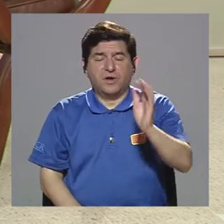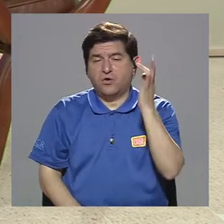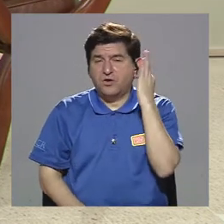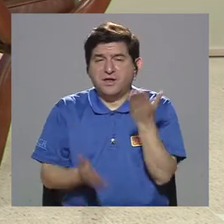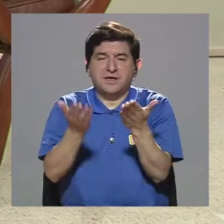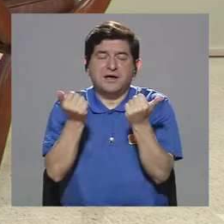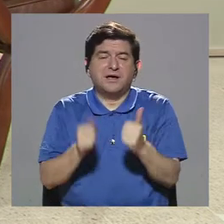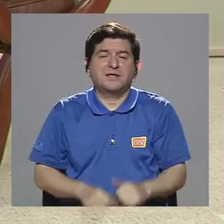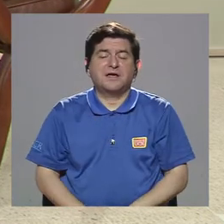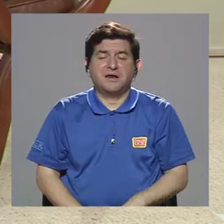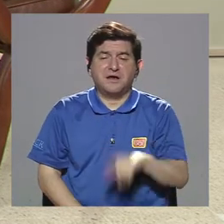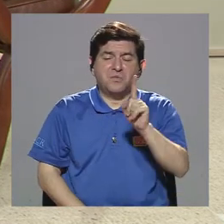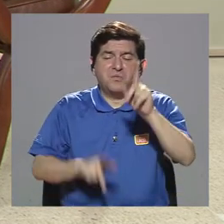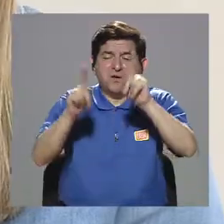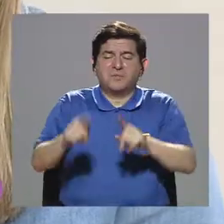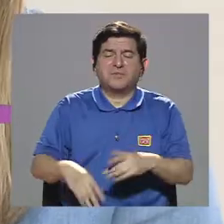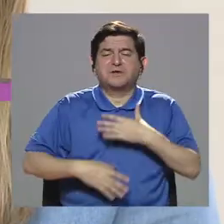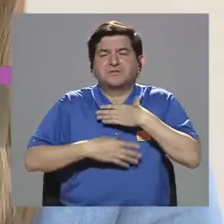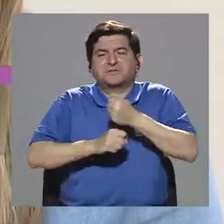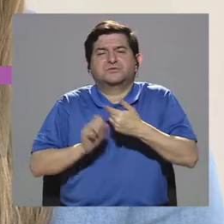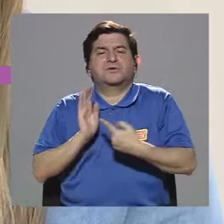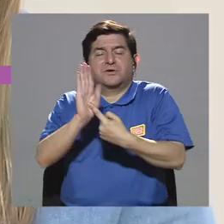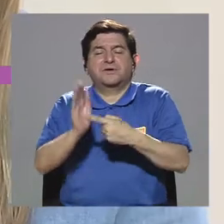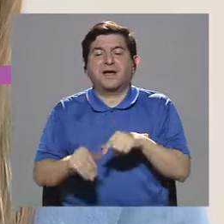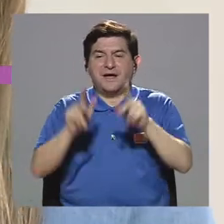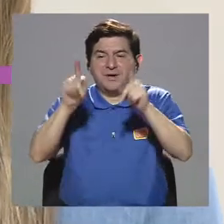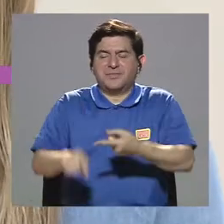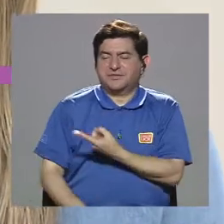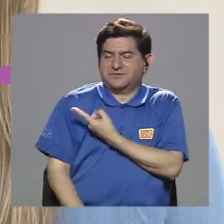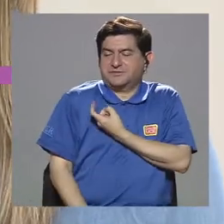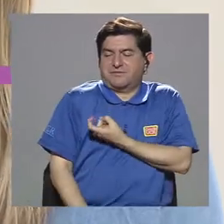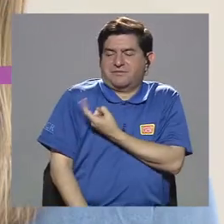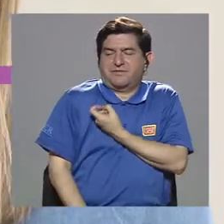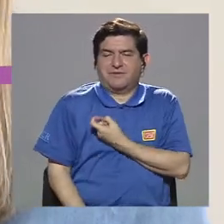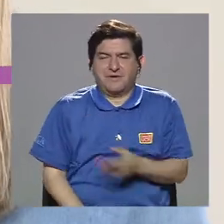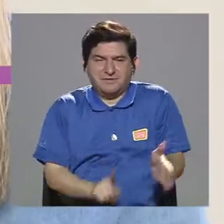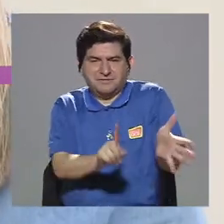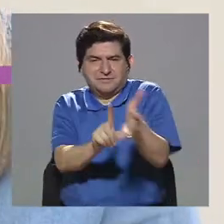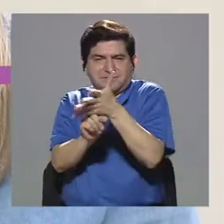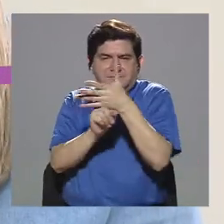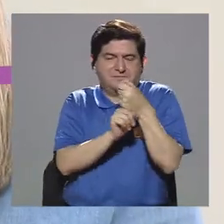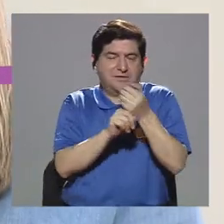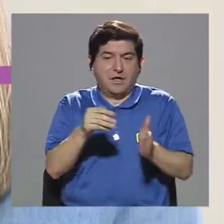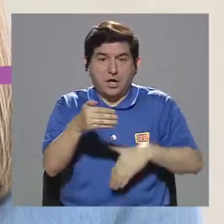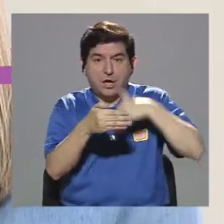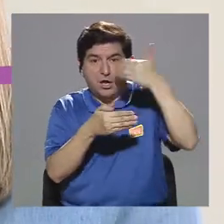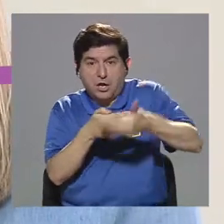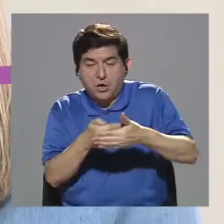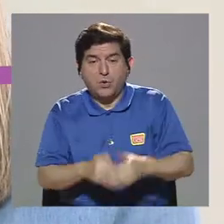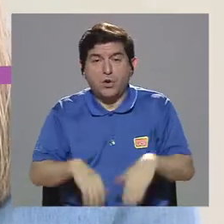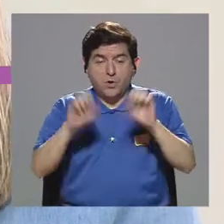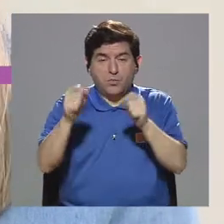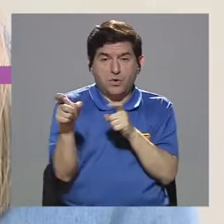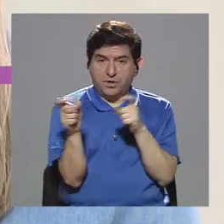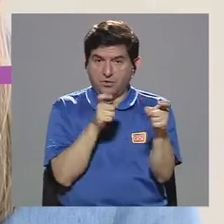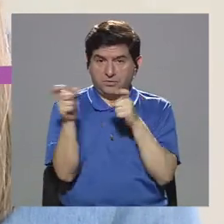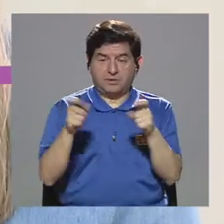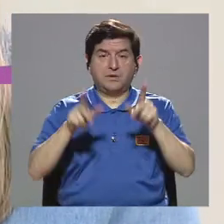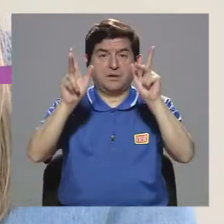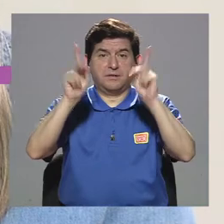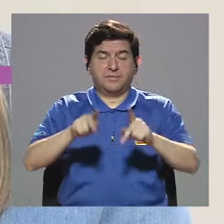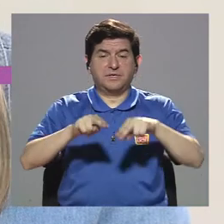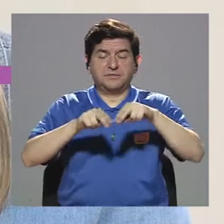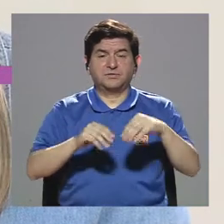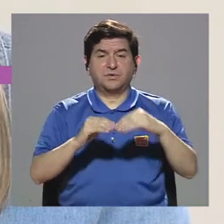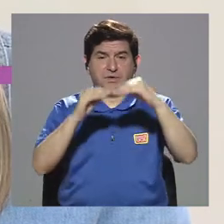niña de encontrar a alguien con quien confiar, estos seducen, se van por esta vía y luego pueden llegar incluso a manipularlos por qué